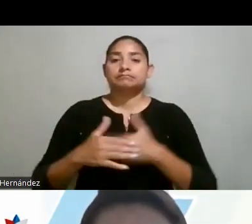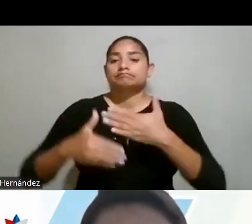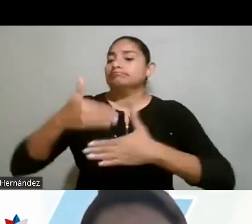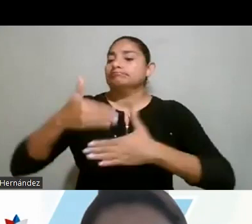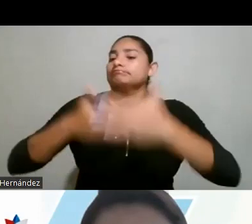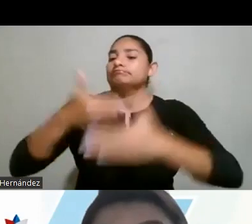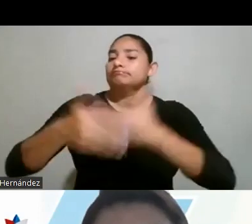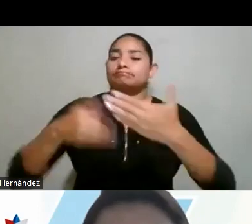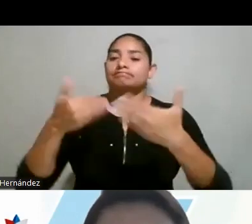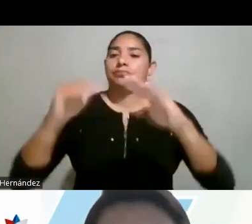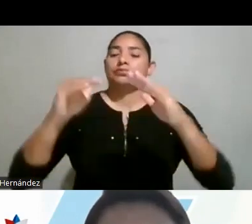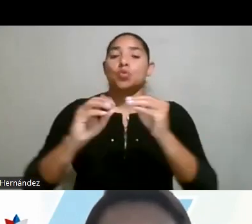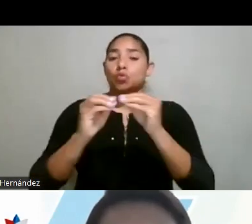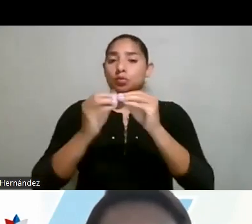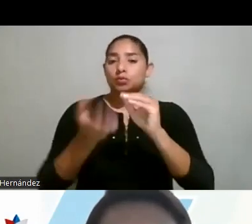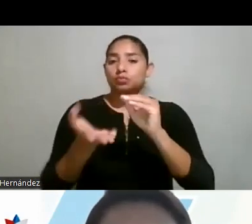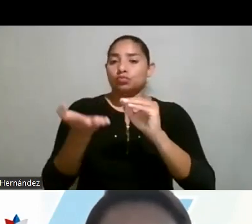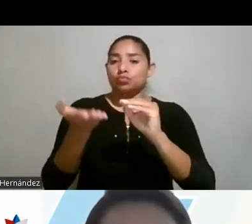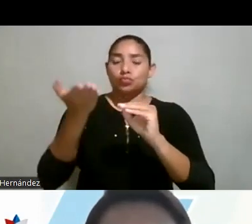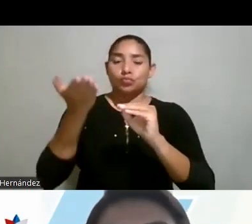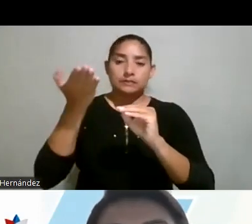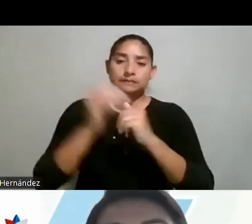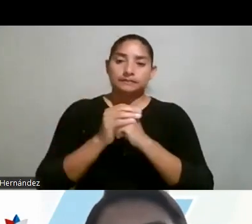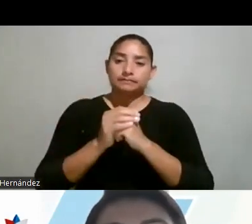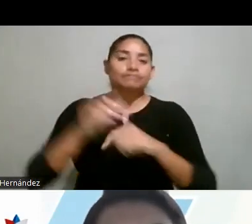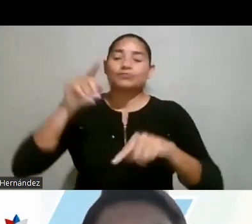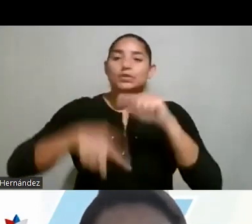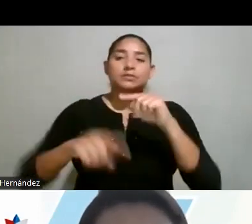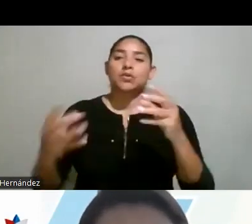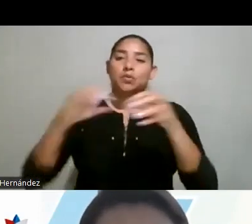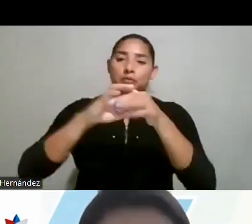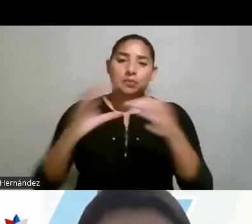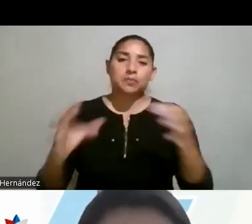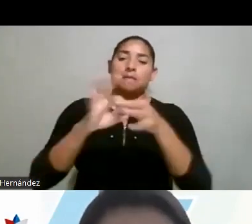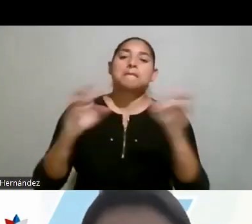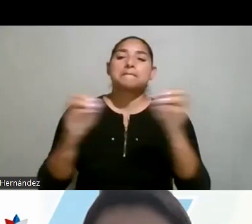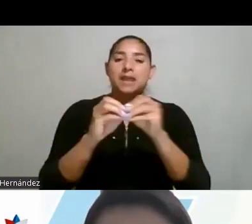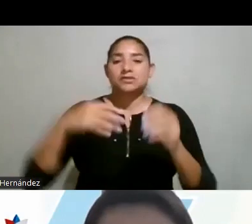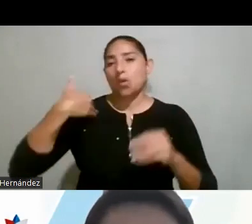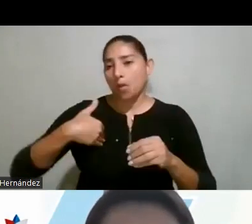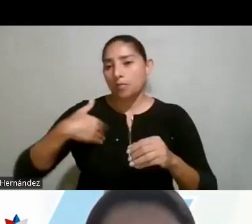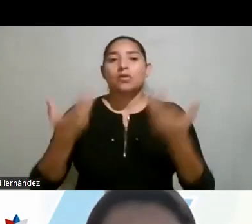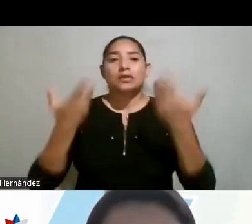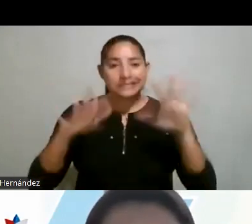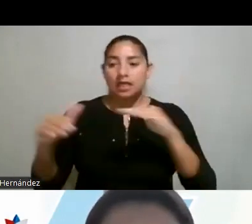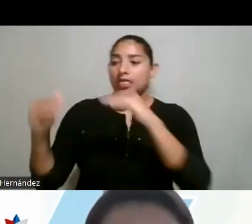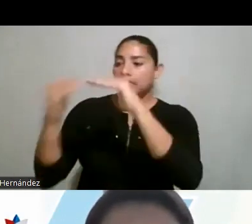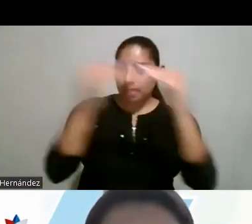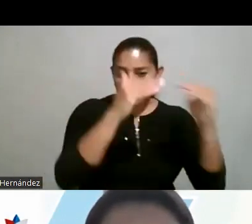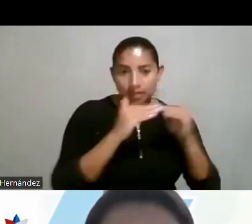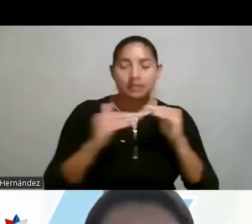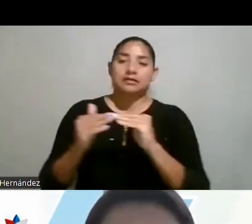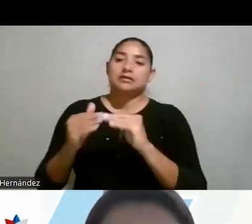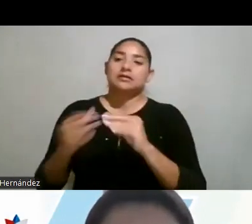números en los cuales no se puede incorporar tantos hombres más de los que ya se han incorporado en